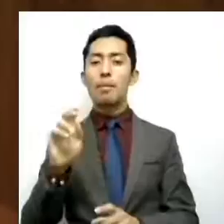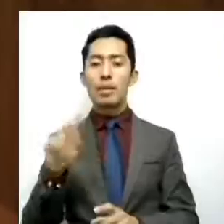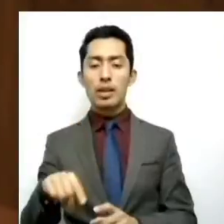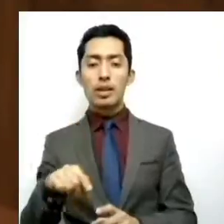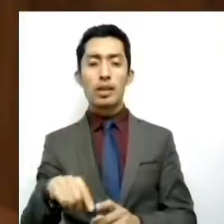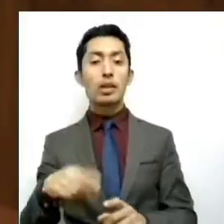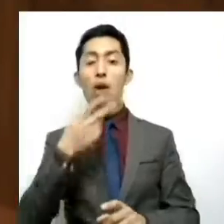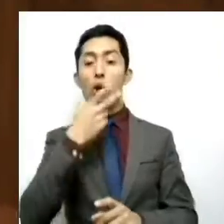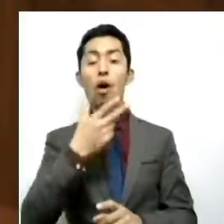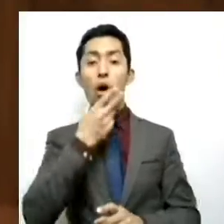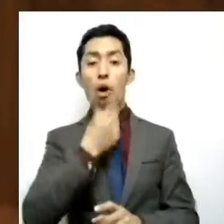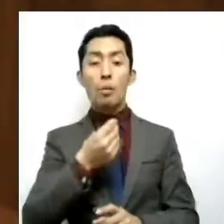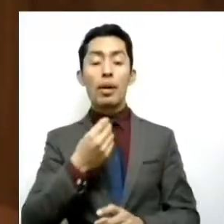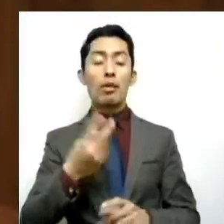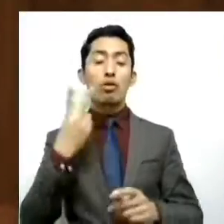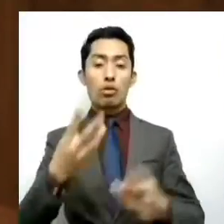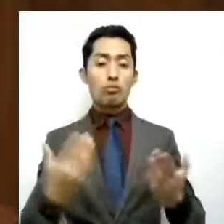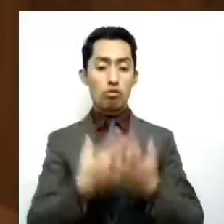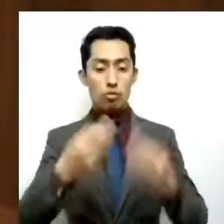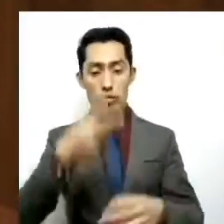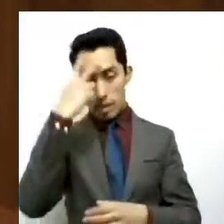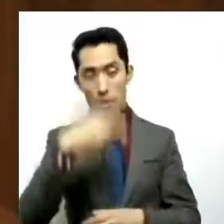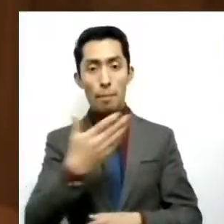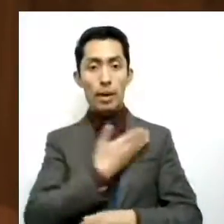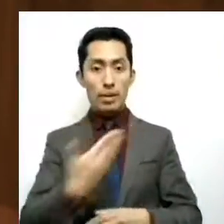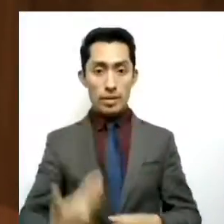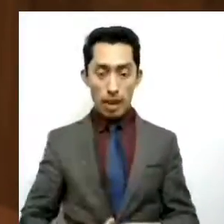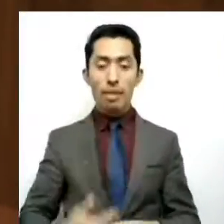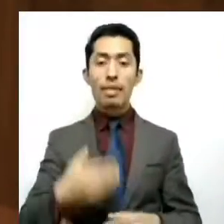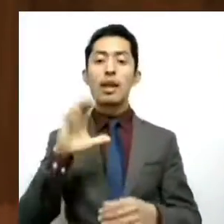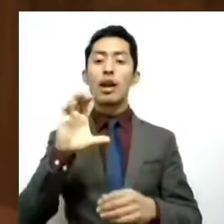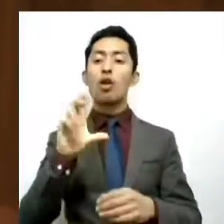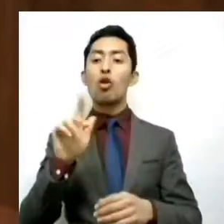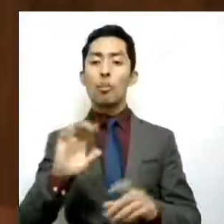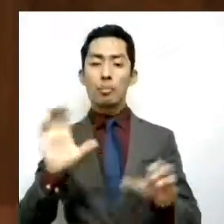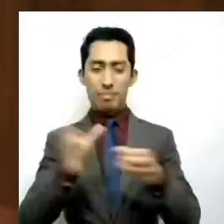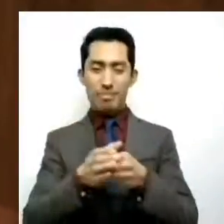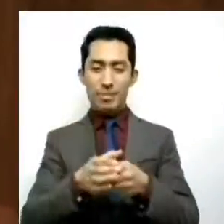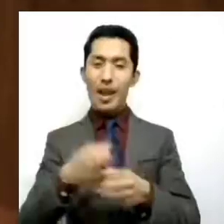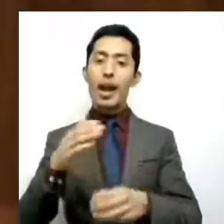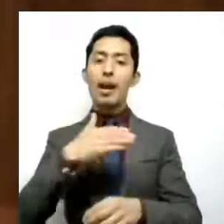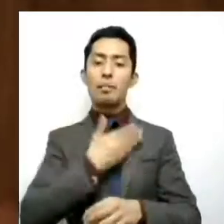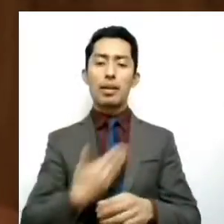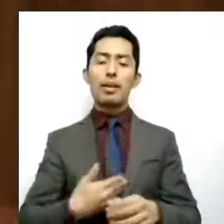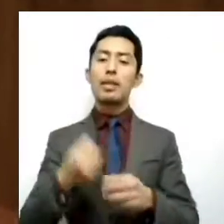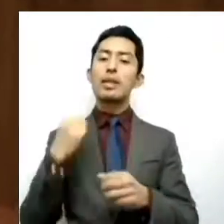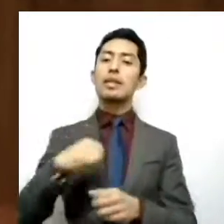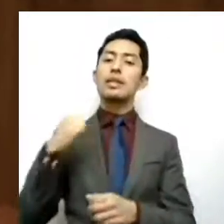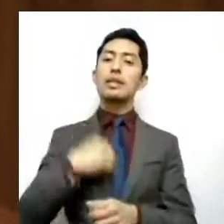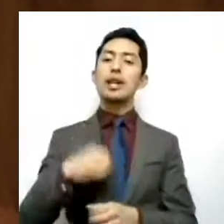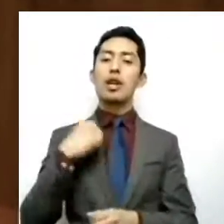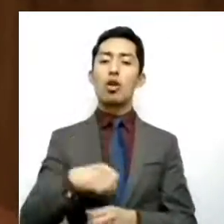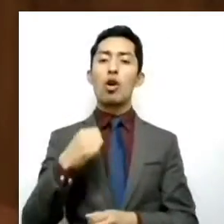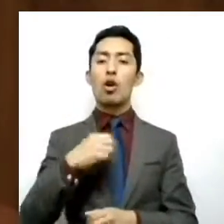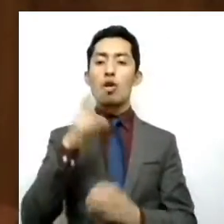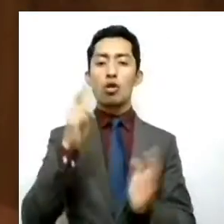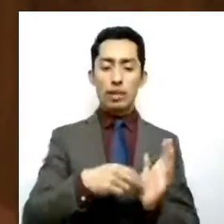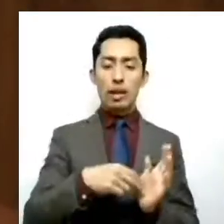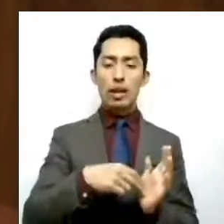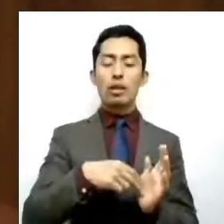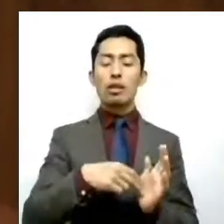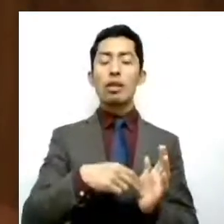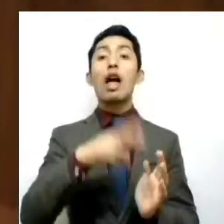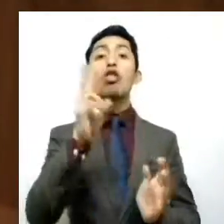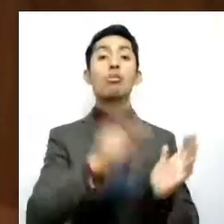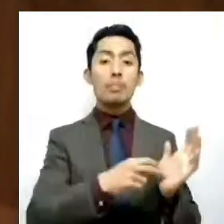que llegó a ser presidente mundial de Club Rotar International en el ciclo 2000-2001 y presidente